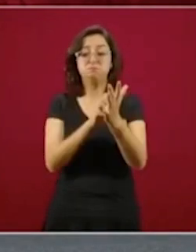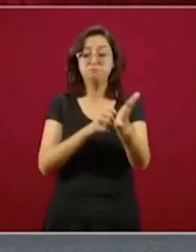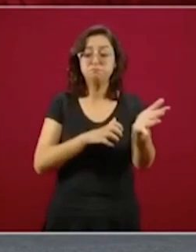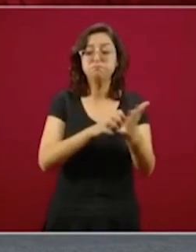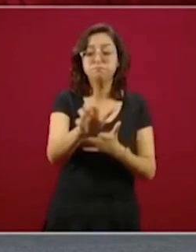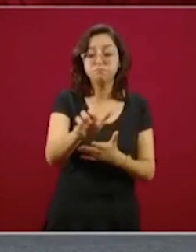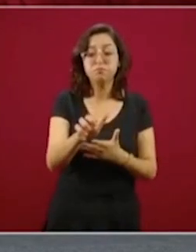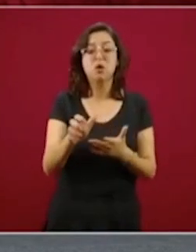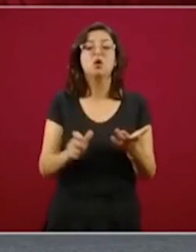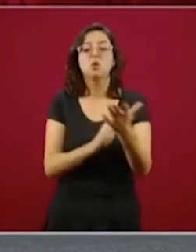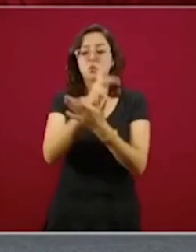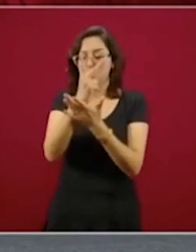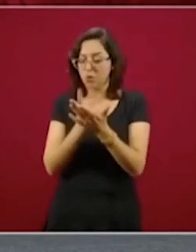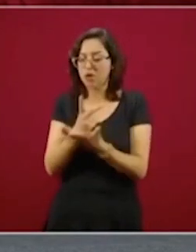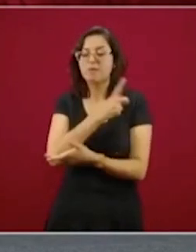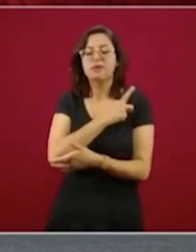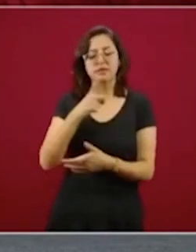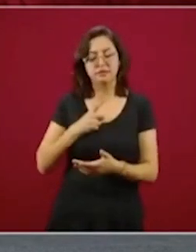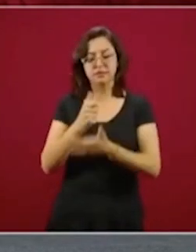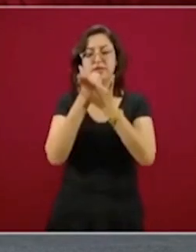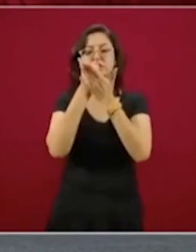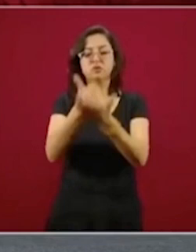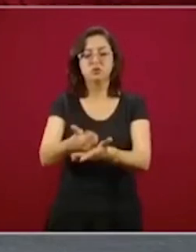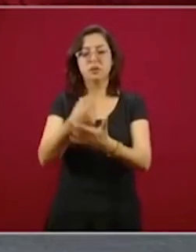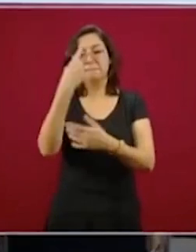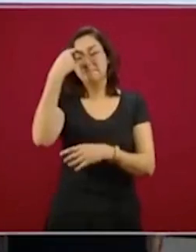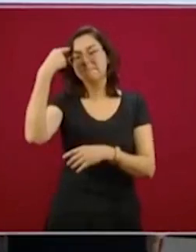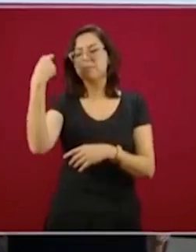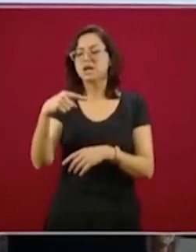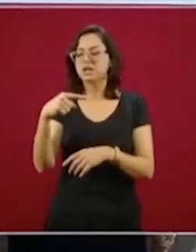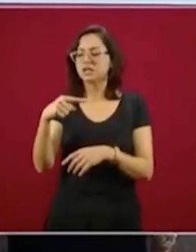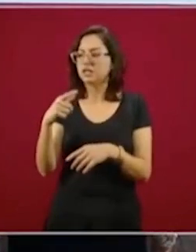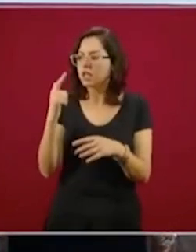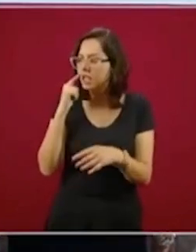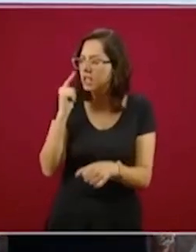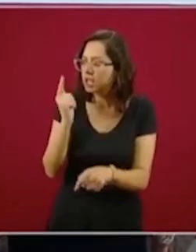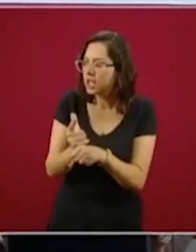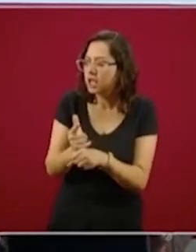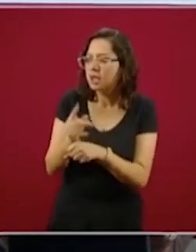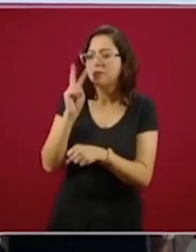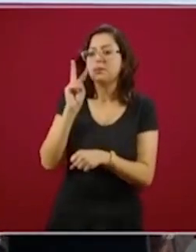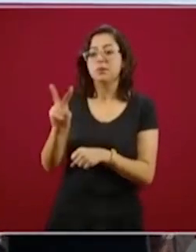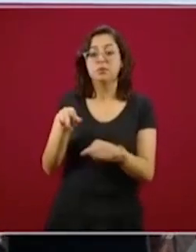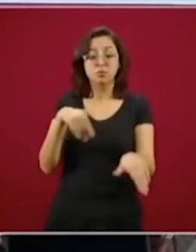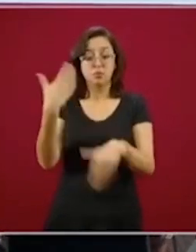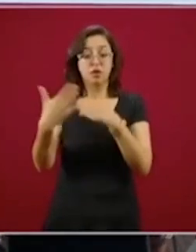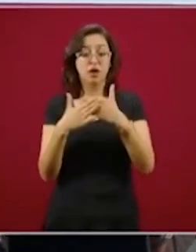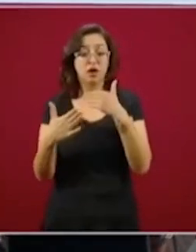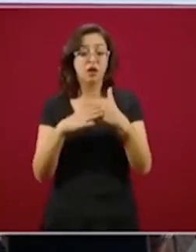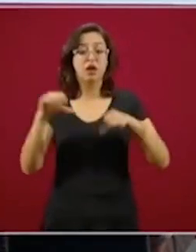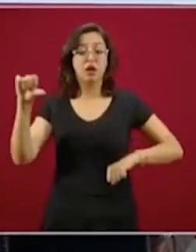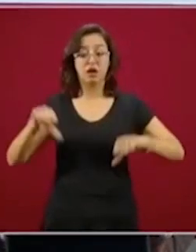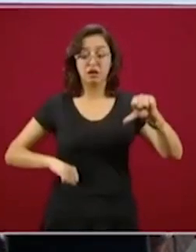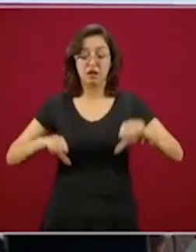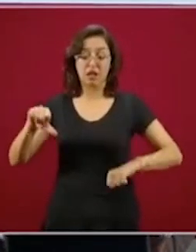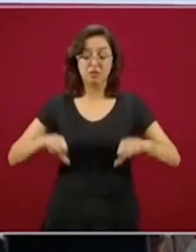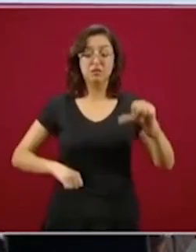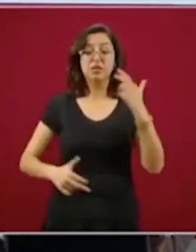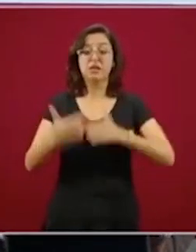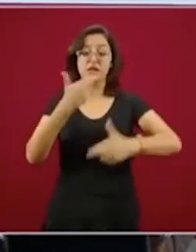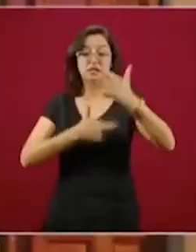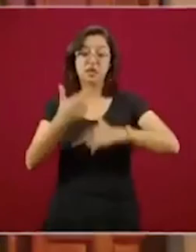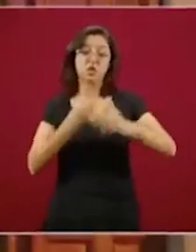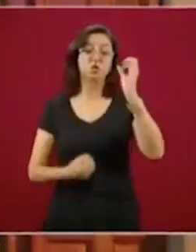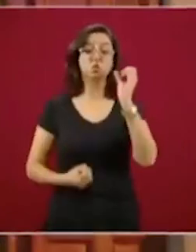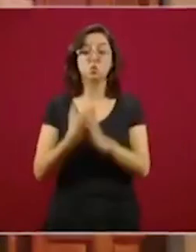también debe de servir para hacerlos ver, hacerlos notar y que en la nueva normalidad nunca se vuelvan a quedar